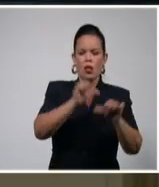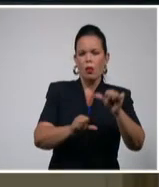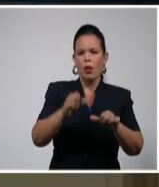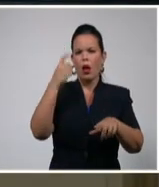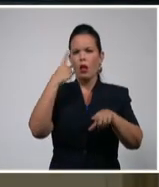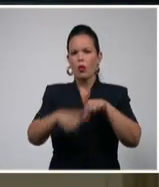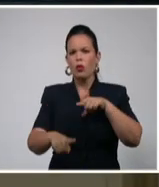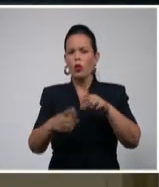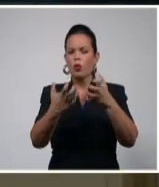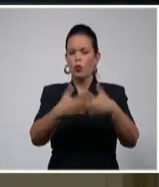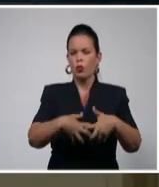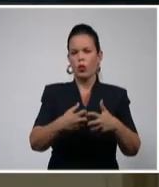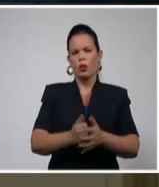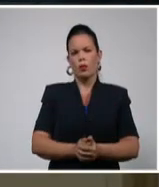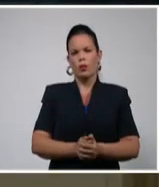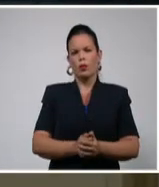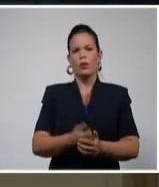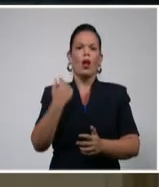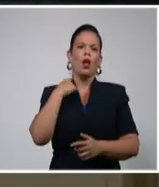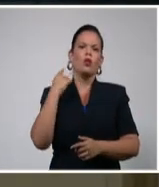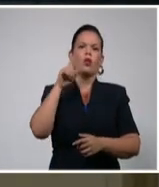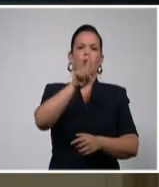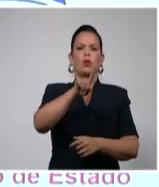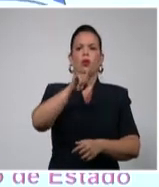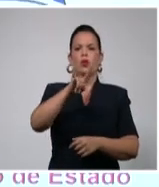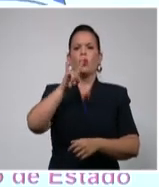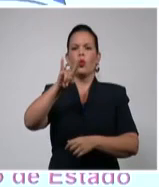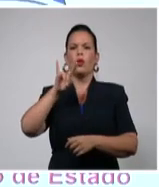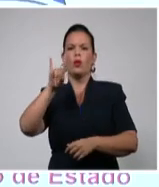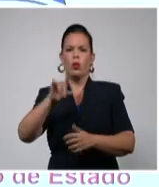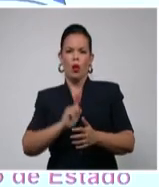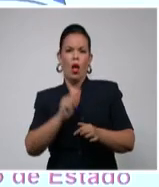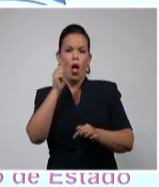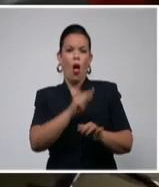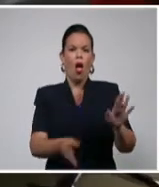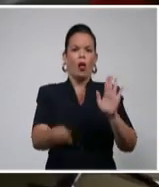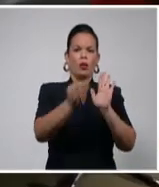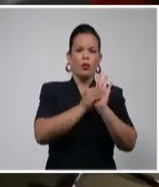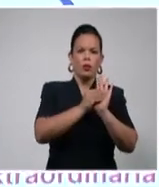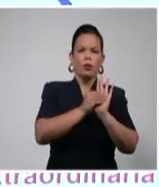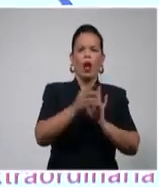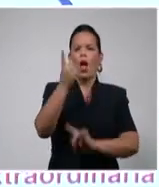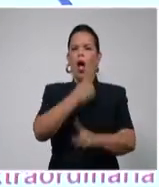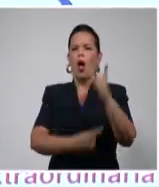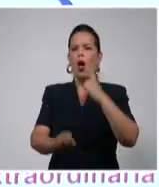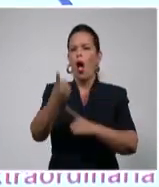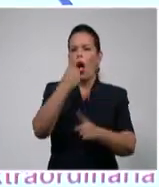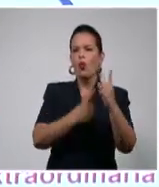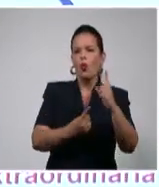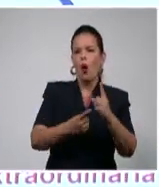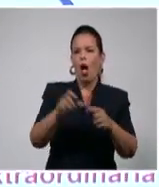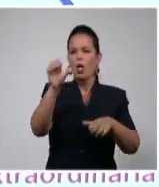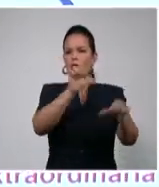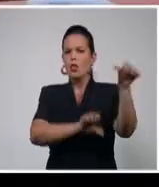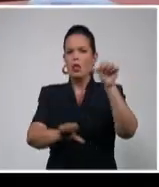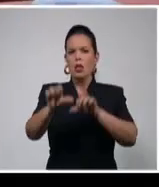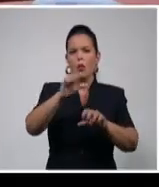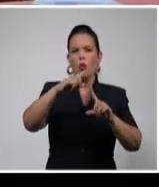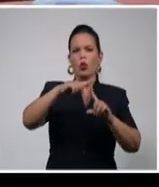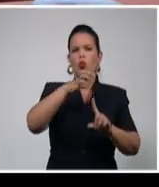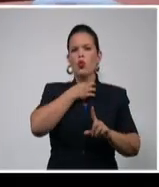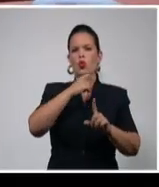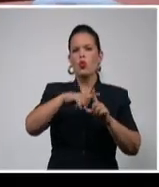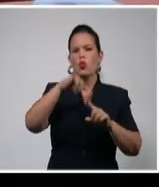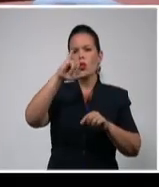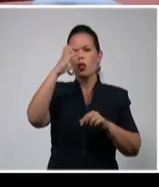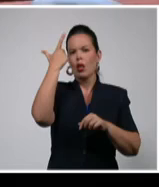1999 con el propósito de adicionar las nuevas sustancias químico-tóxicas que fueron incorporadas en el vigésimo cuarto periodo